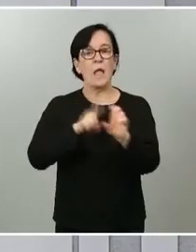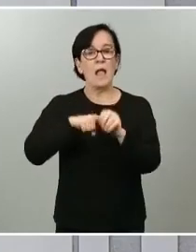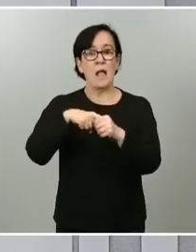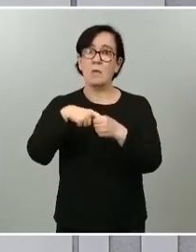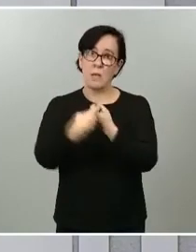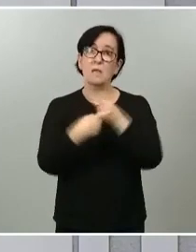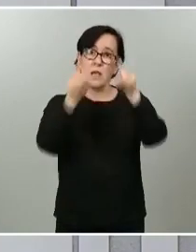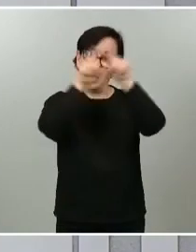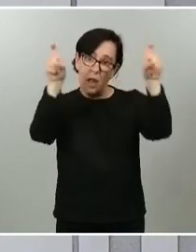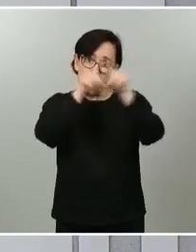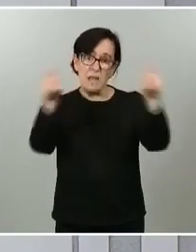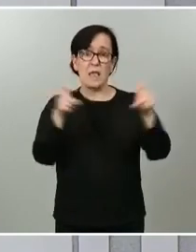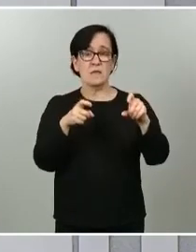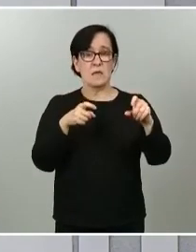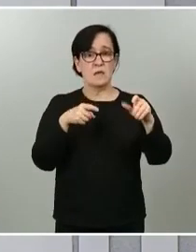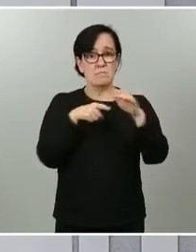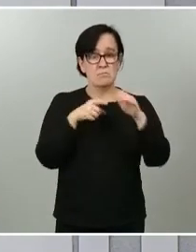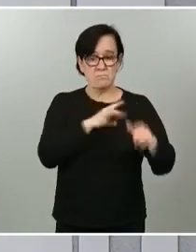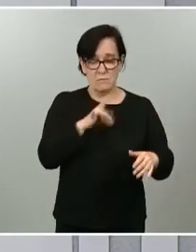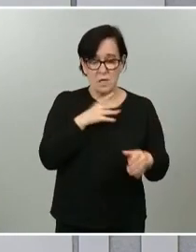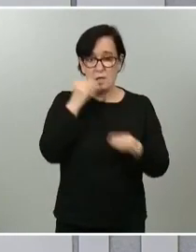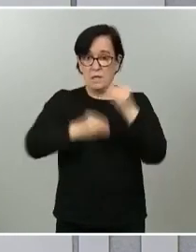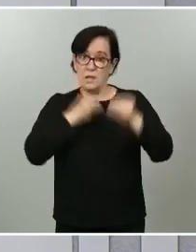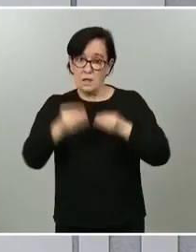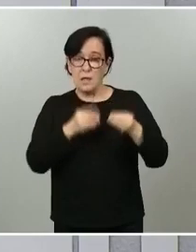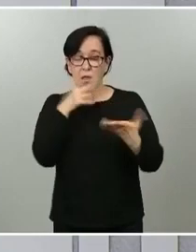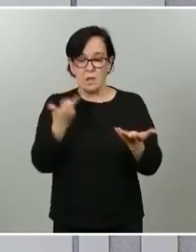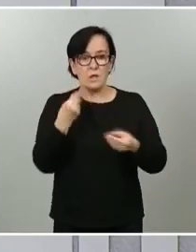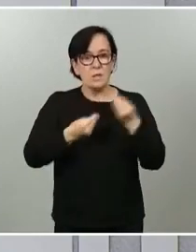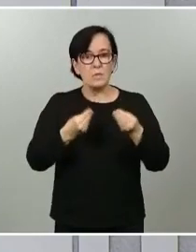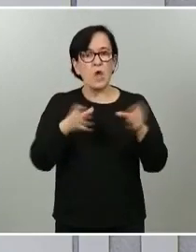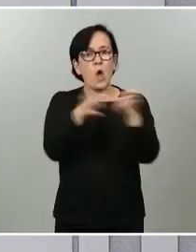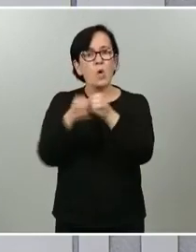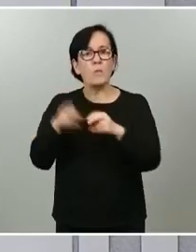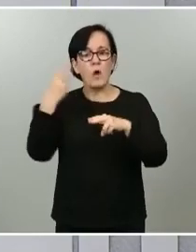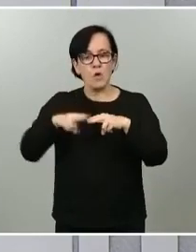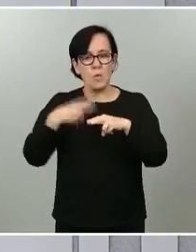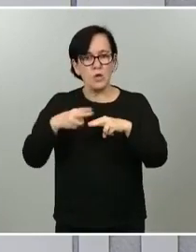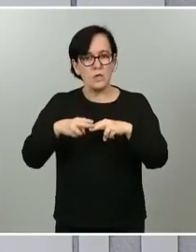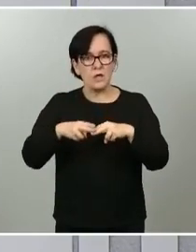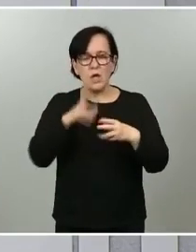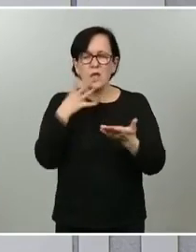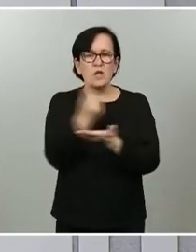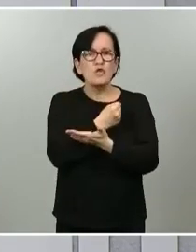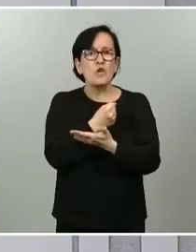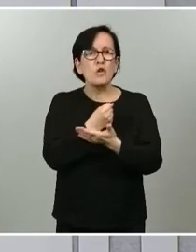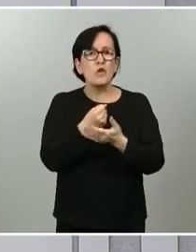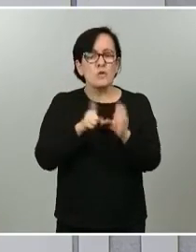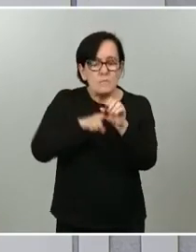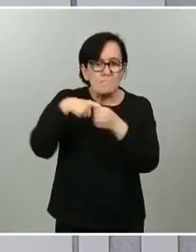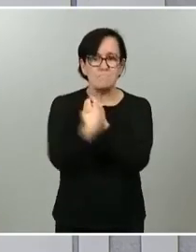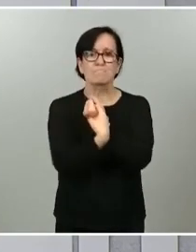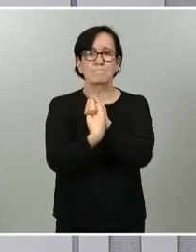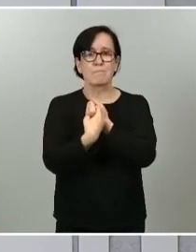sociales, creemos que este es el marco y el camino que los partidos políticos y el resto de todos los llamados a participar en la